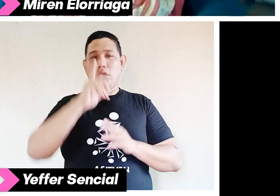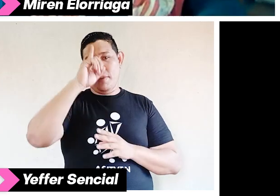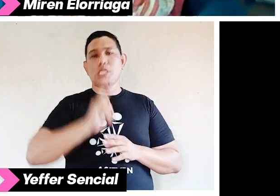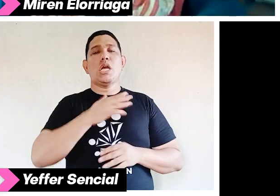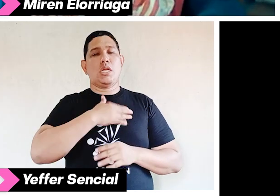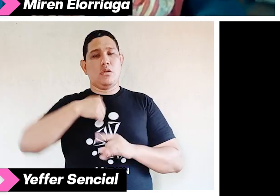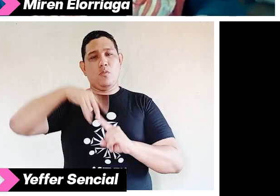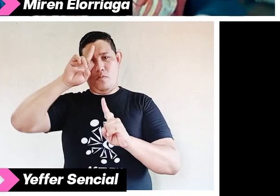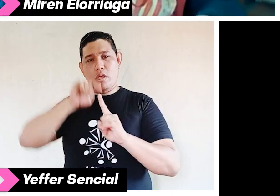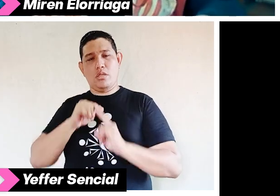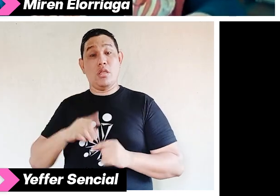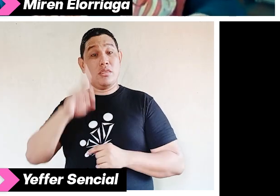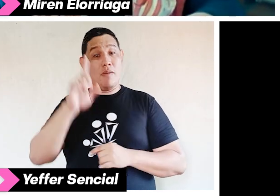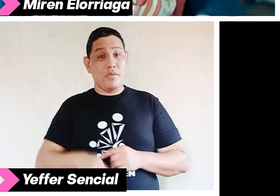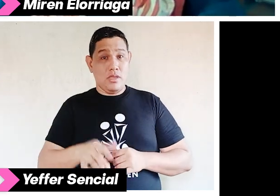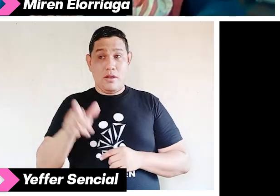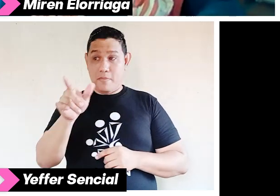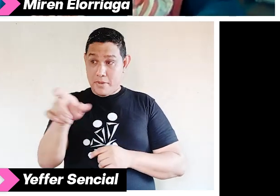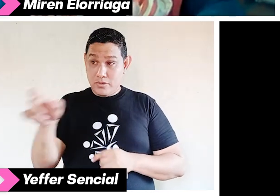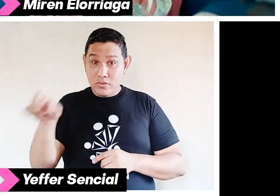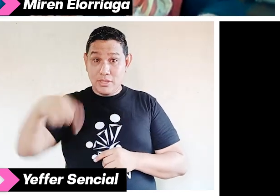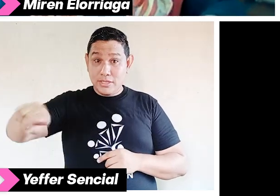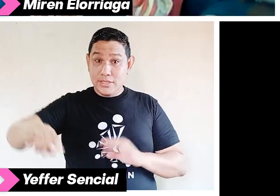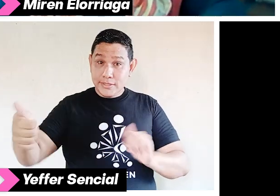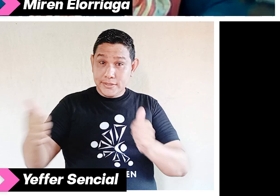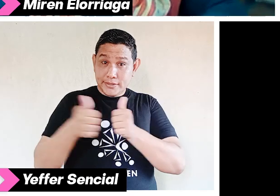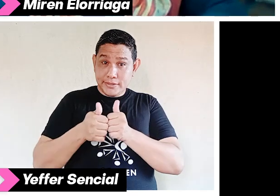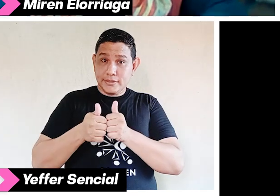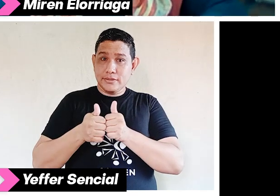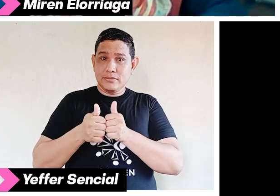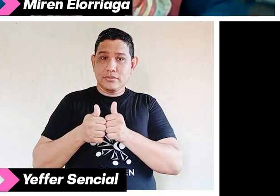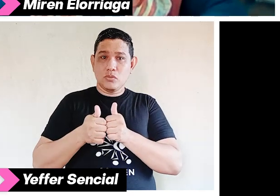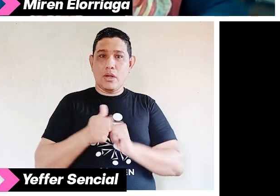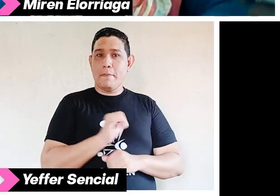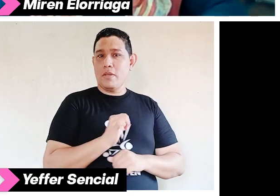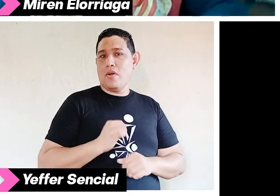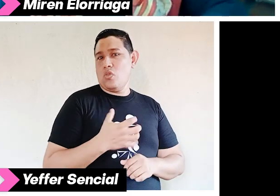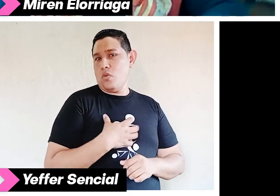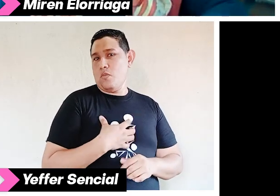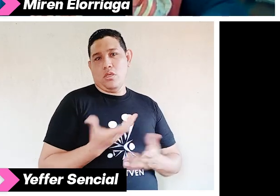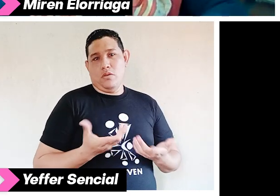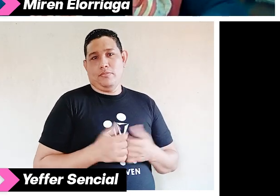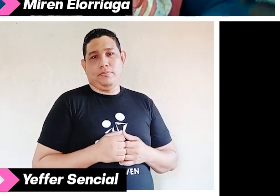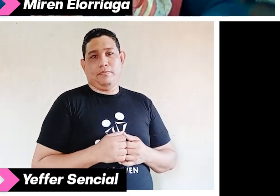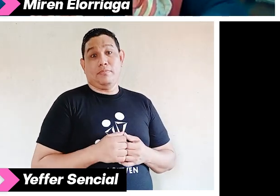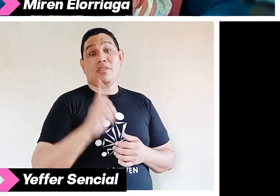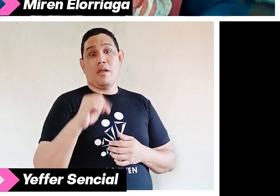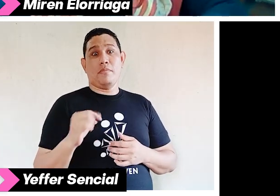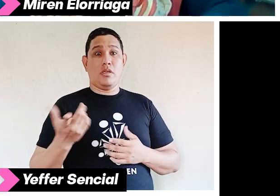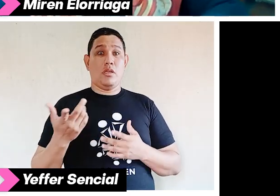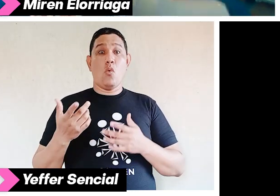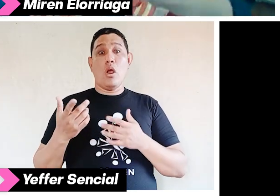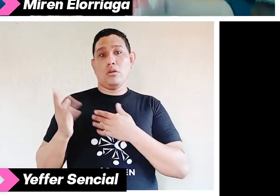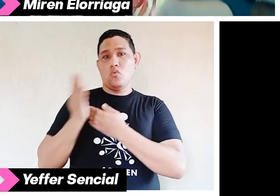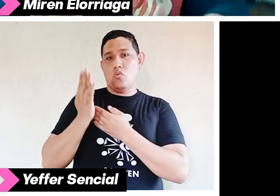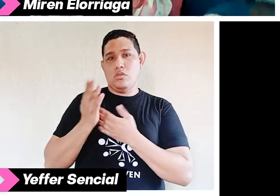el hecho de tener una persona al lado pierde la privacidad completamente. Sí, que también te puede poner en riesgo la seguridad dependiendo